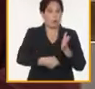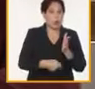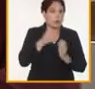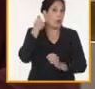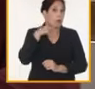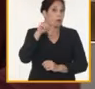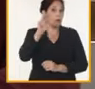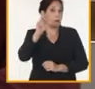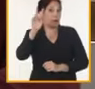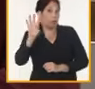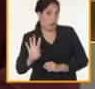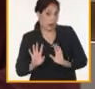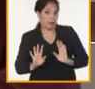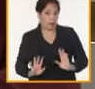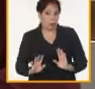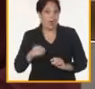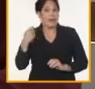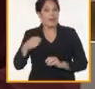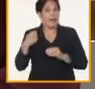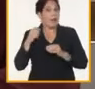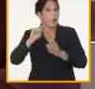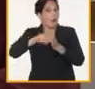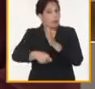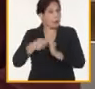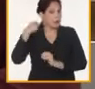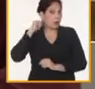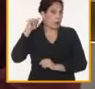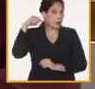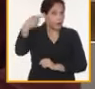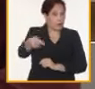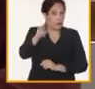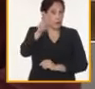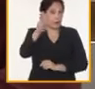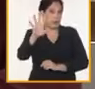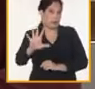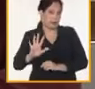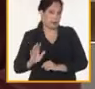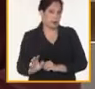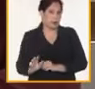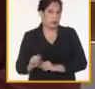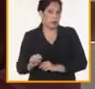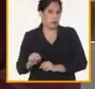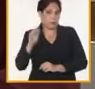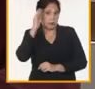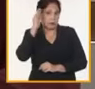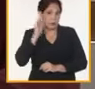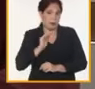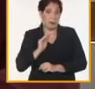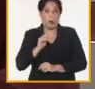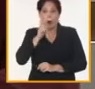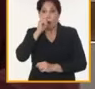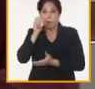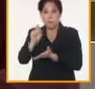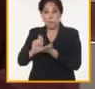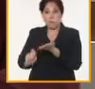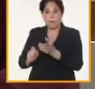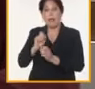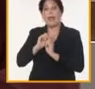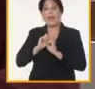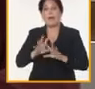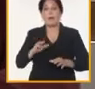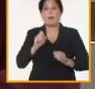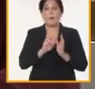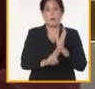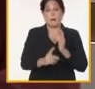2024 cuando debiéramos estar hablando de la contratación del 2025 y aquí Montegudo en el informe ponía el ejemplo de